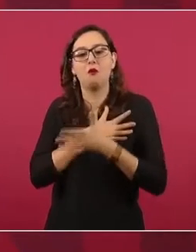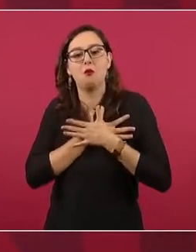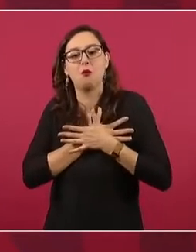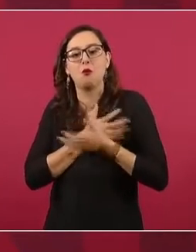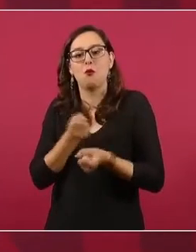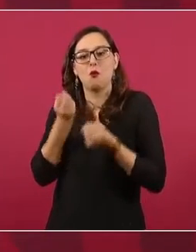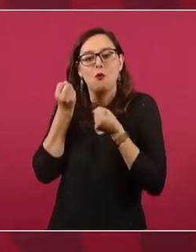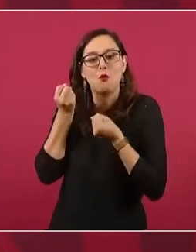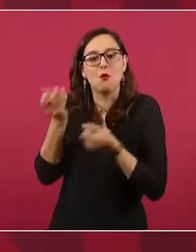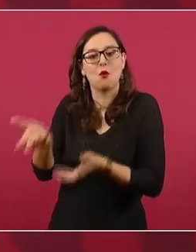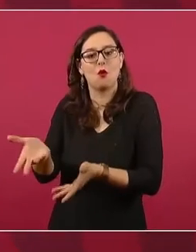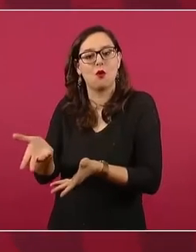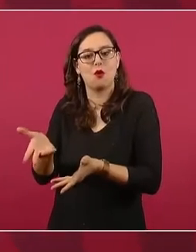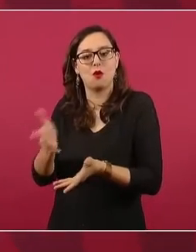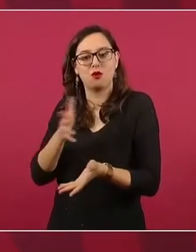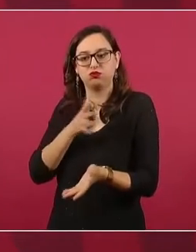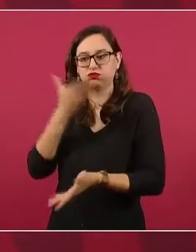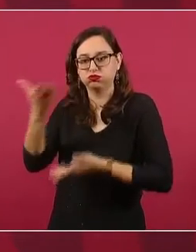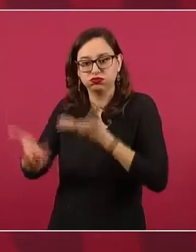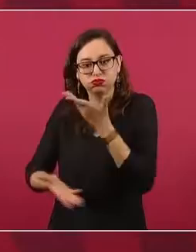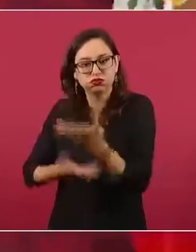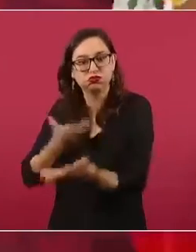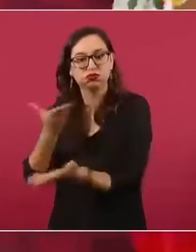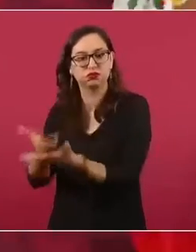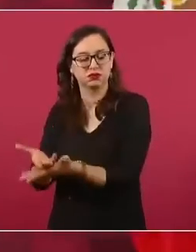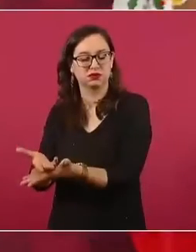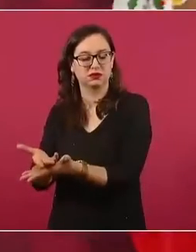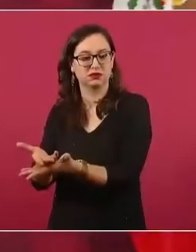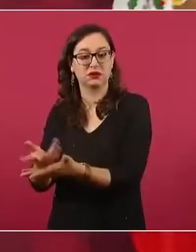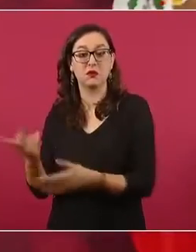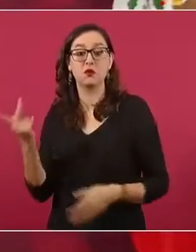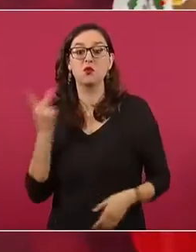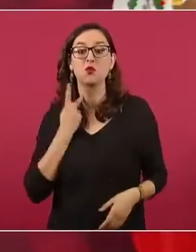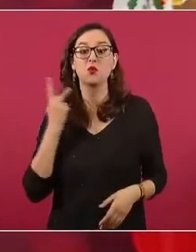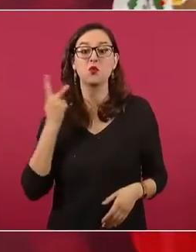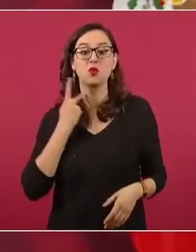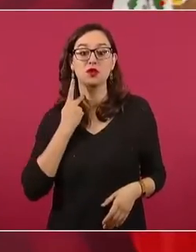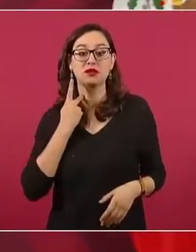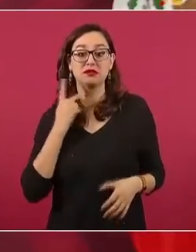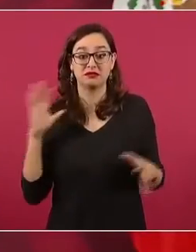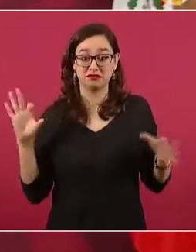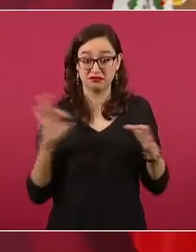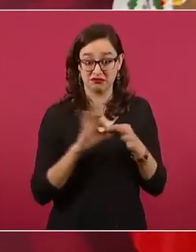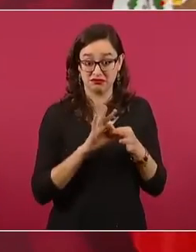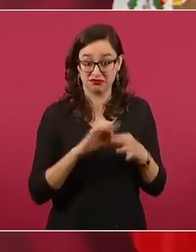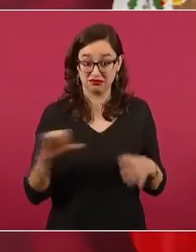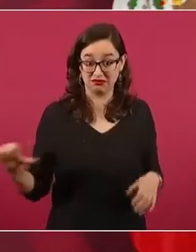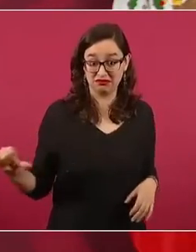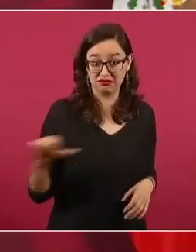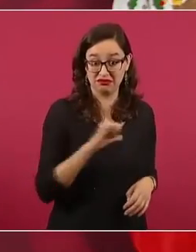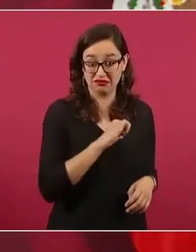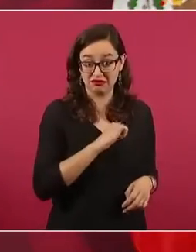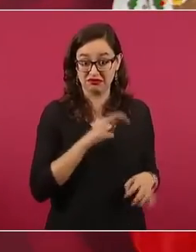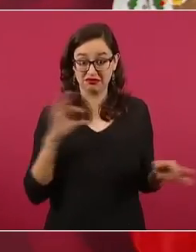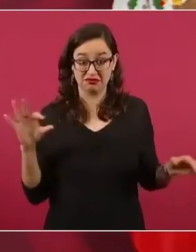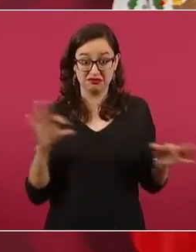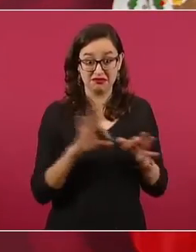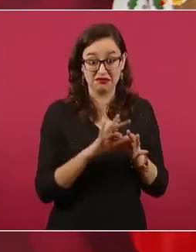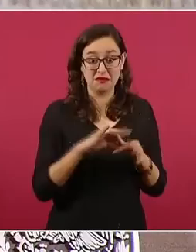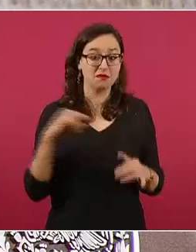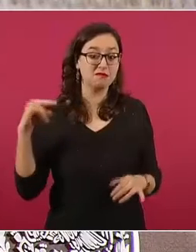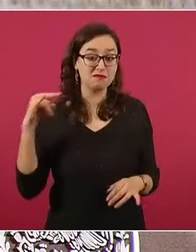pueblo, la política no tiene nada que ver con el egoísmo, con la hipocresía,